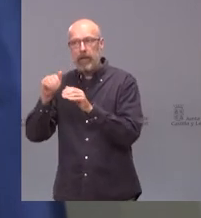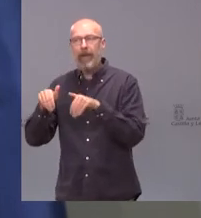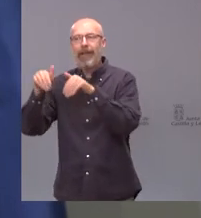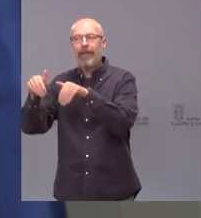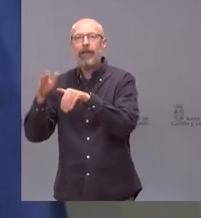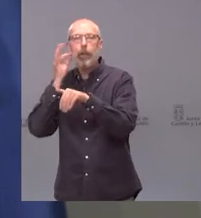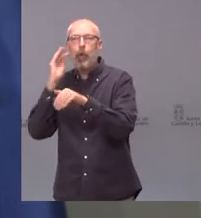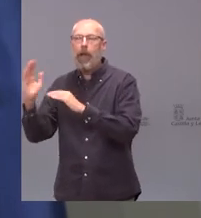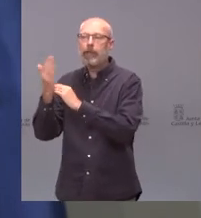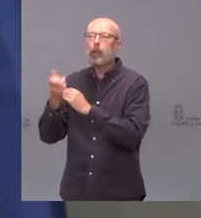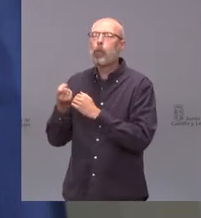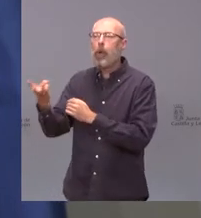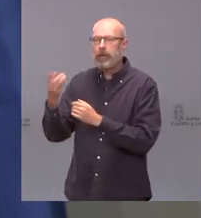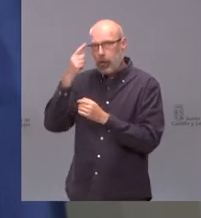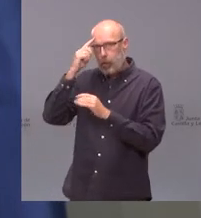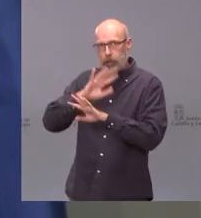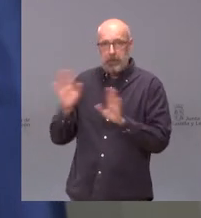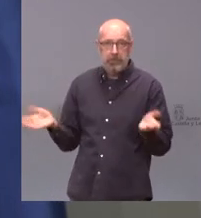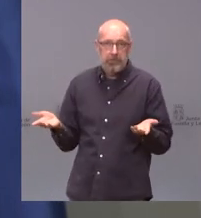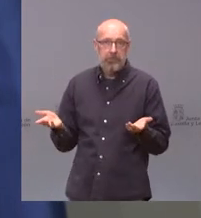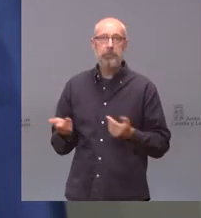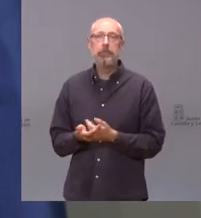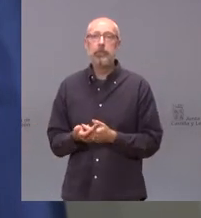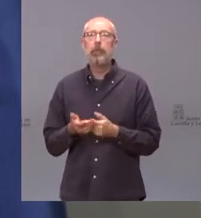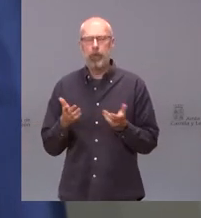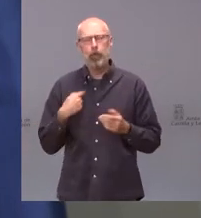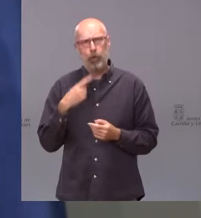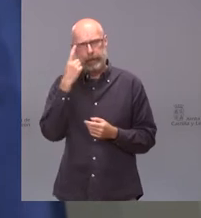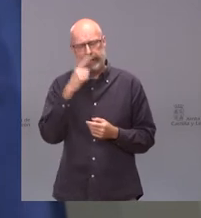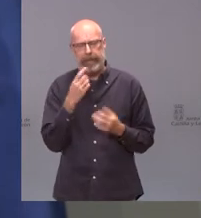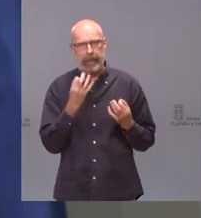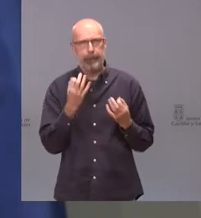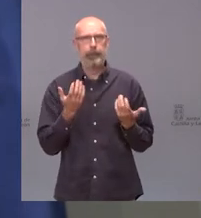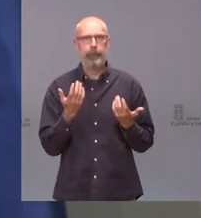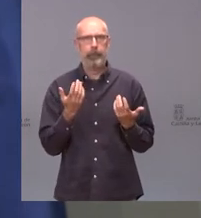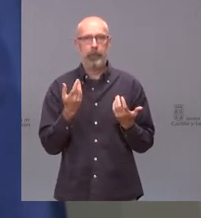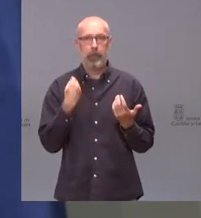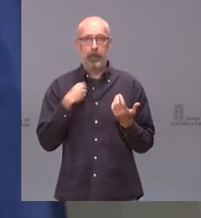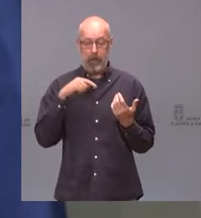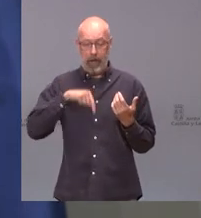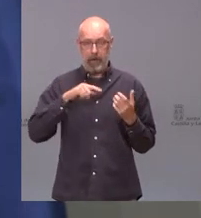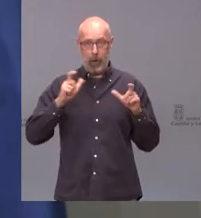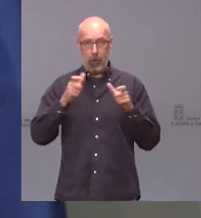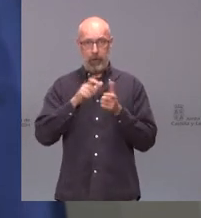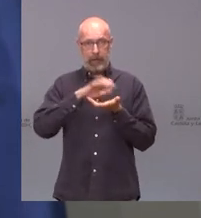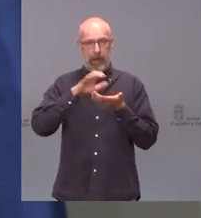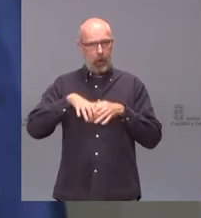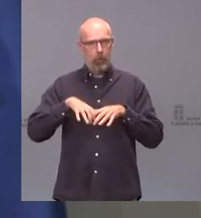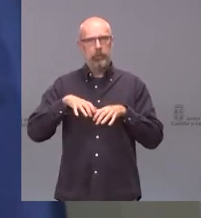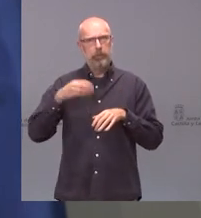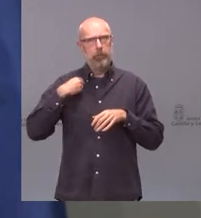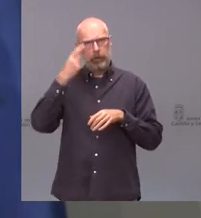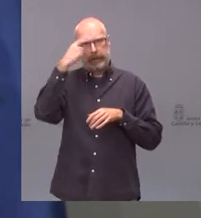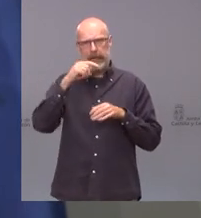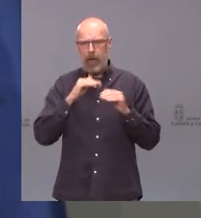Yo no lo sé. Pero lo que sí que sé es que esta Junta cree en la igualdad, en el